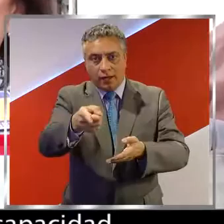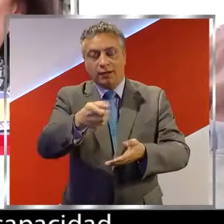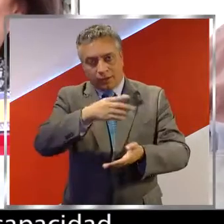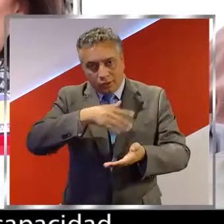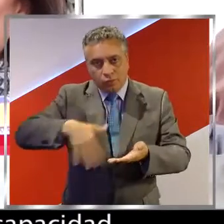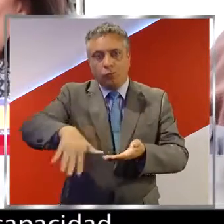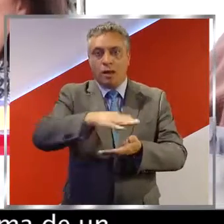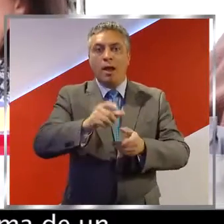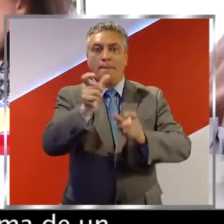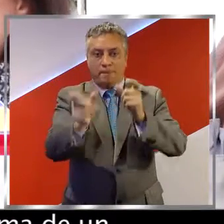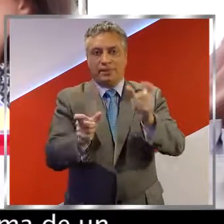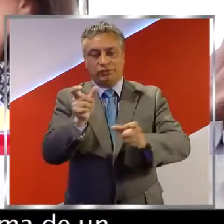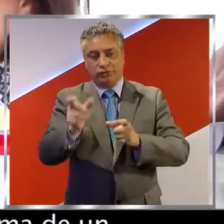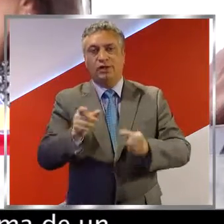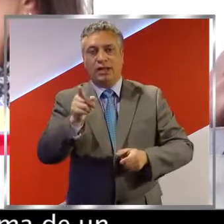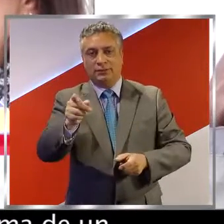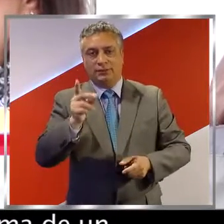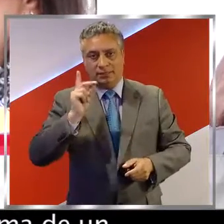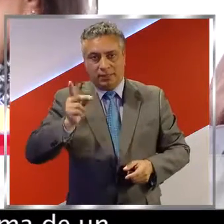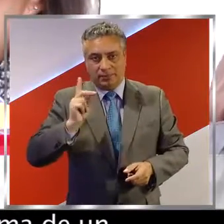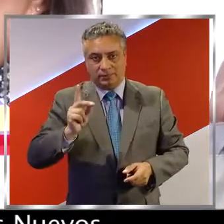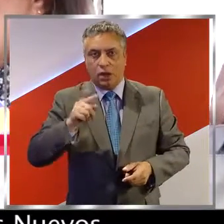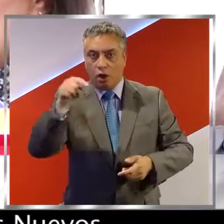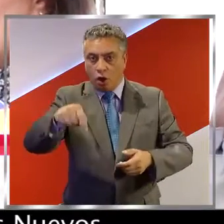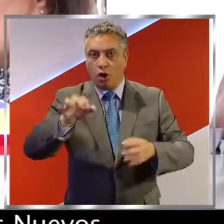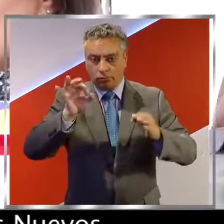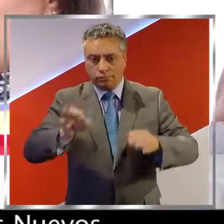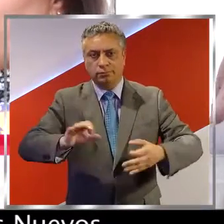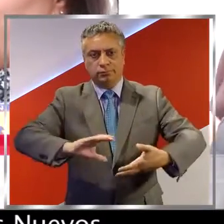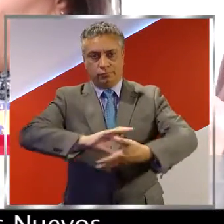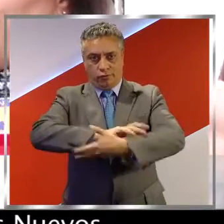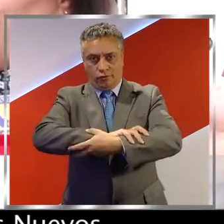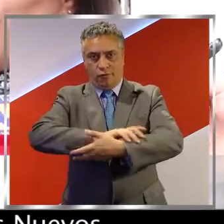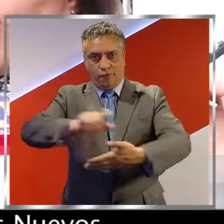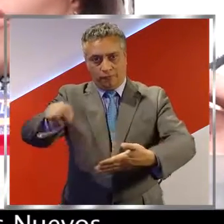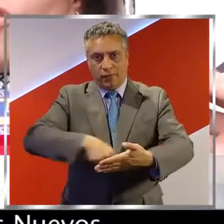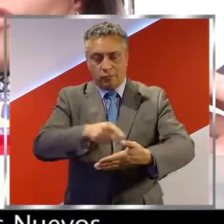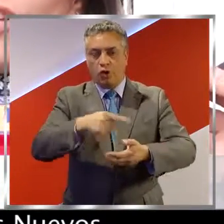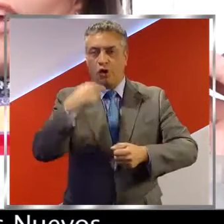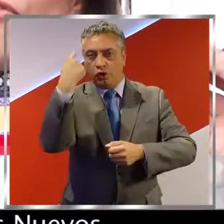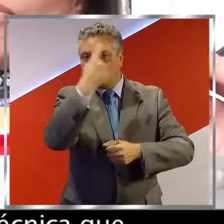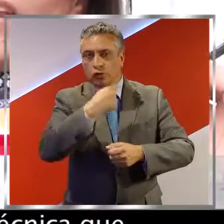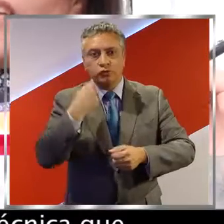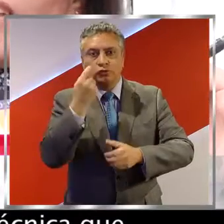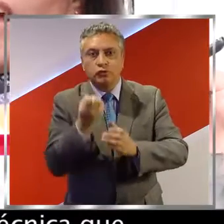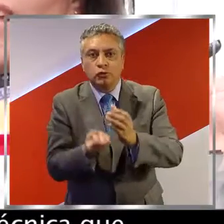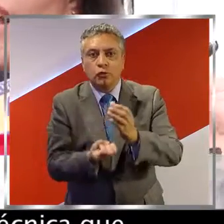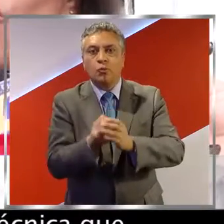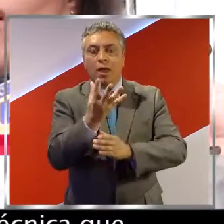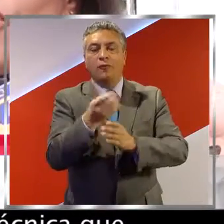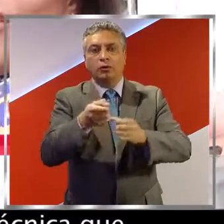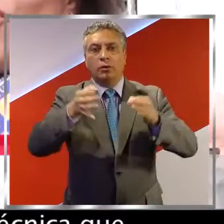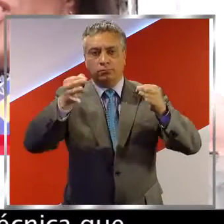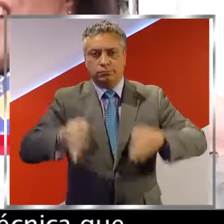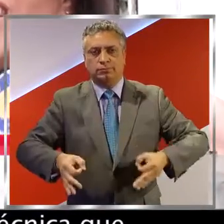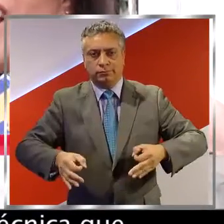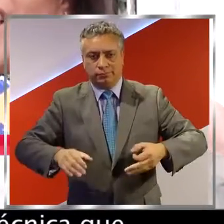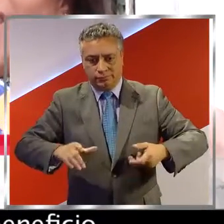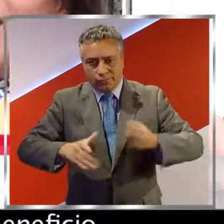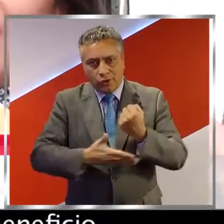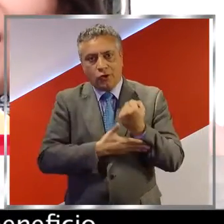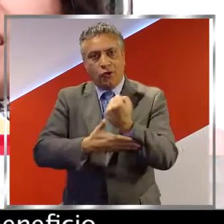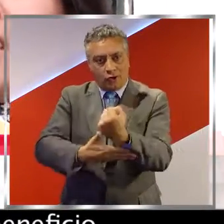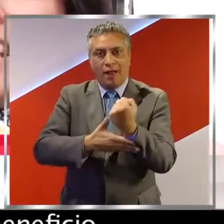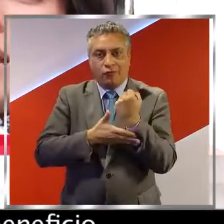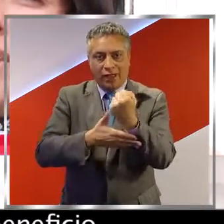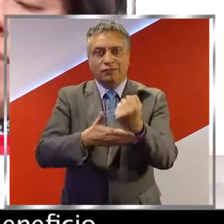personas con discapacidad. Hoy día formalizamos la firma de un convenio en donde Rostros Nuevos formaliza esta colaboración técnica